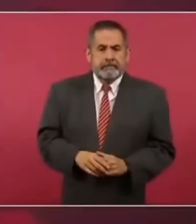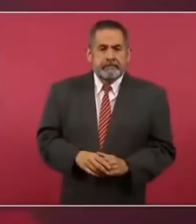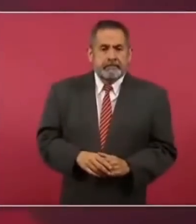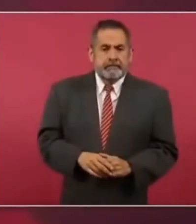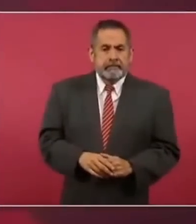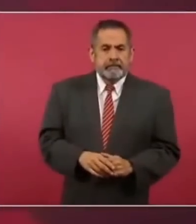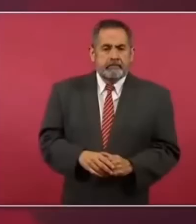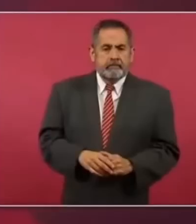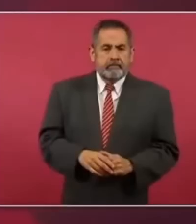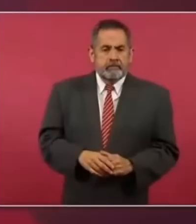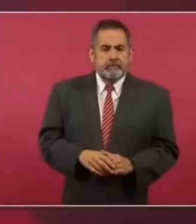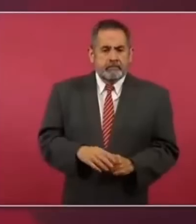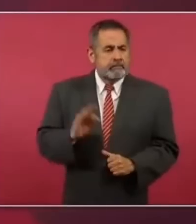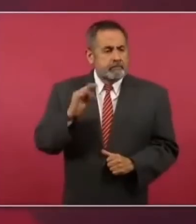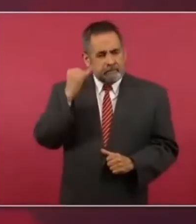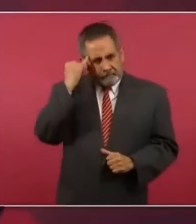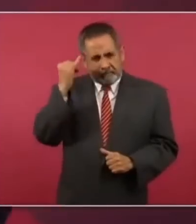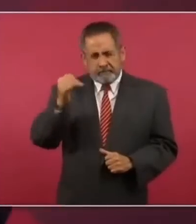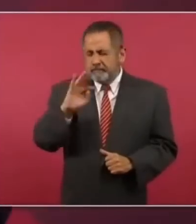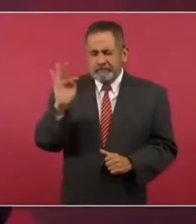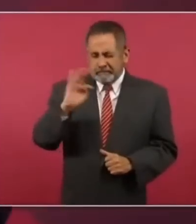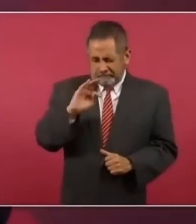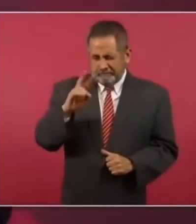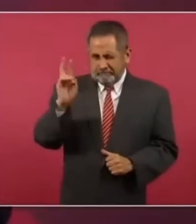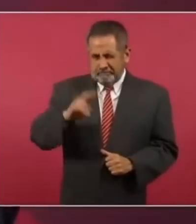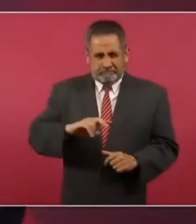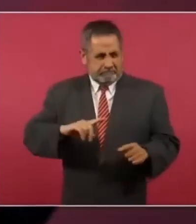se adoptara por expropiar